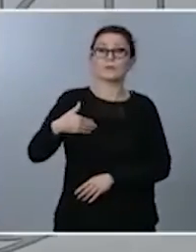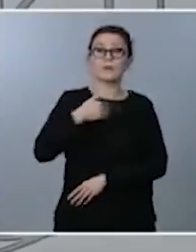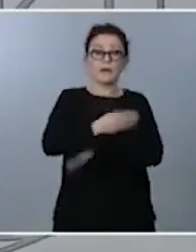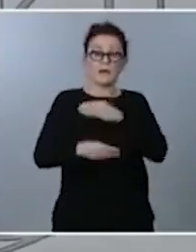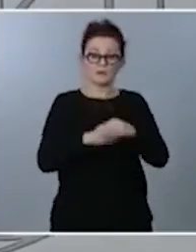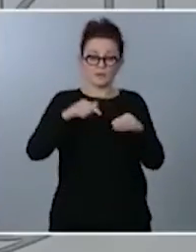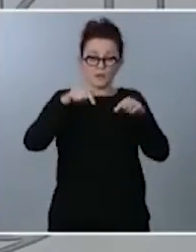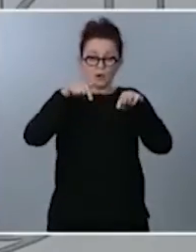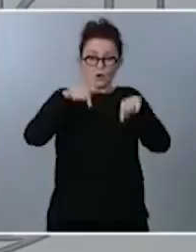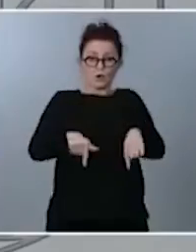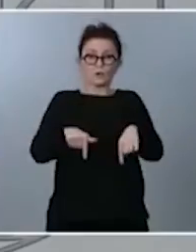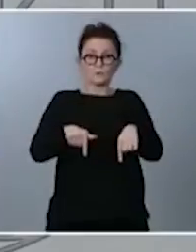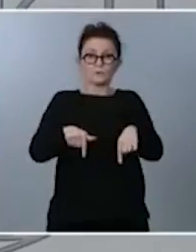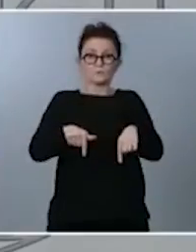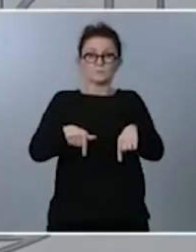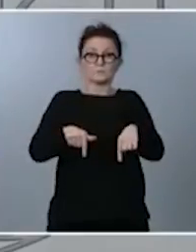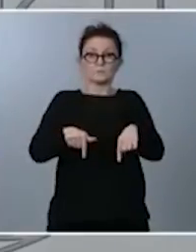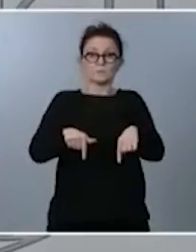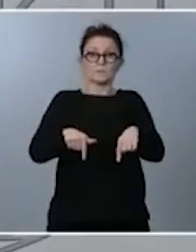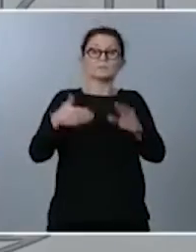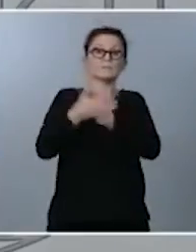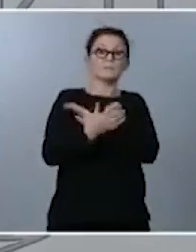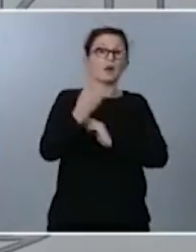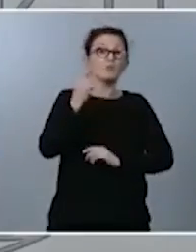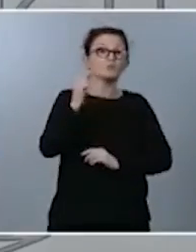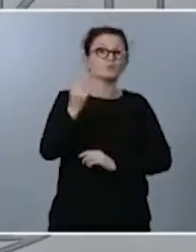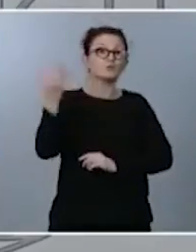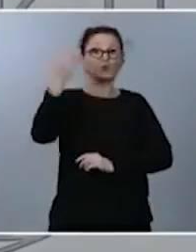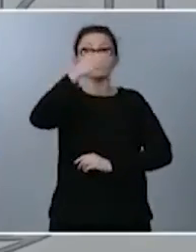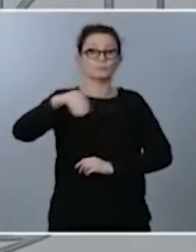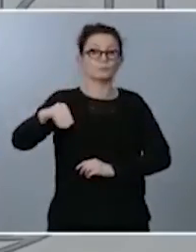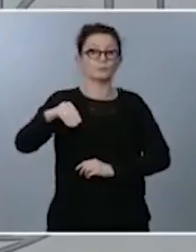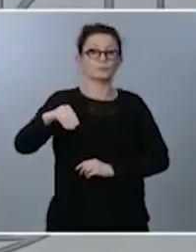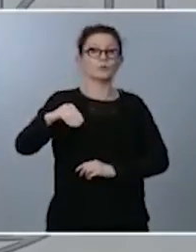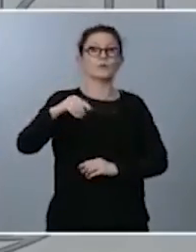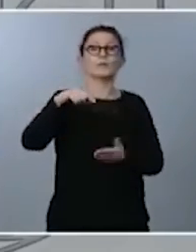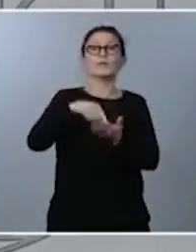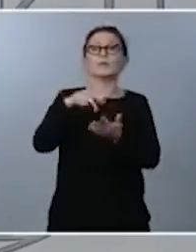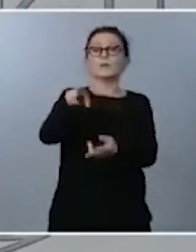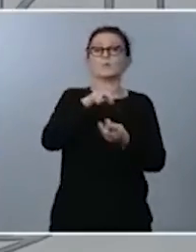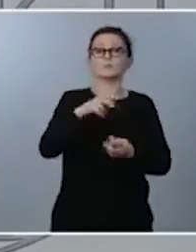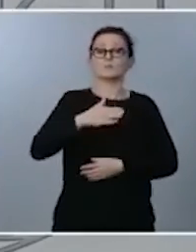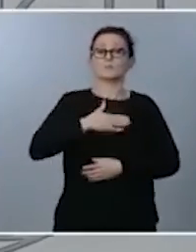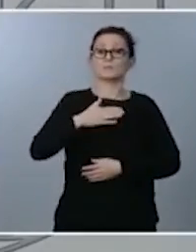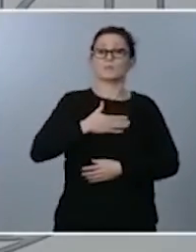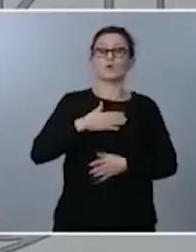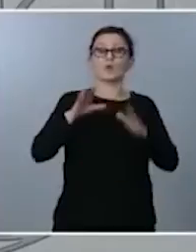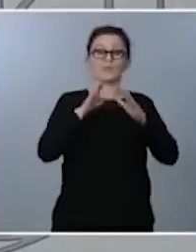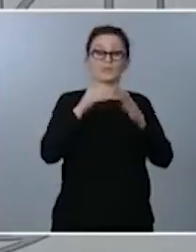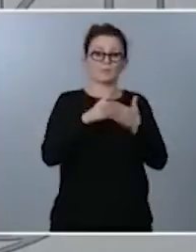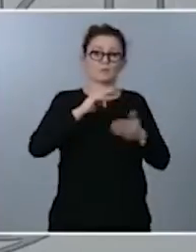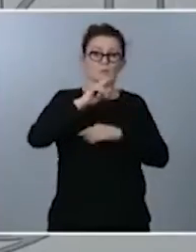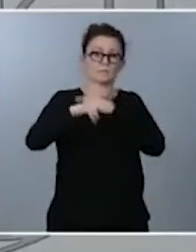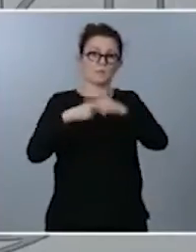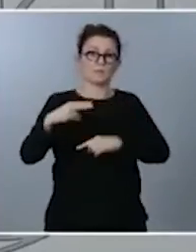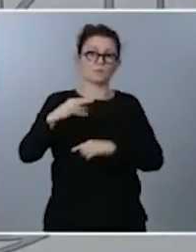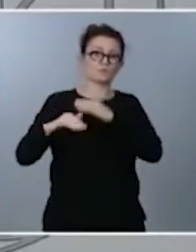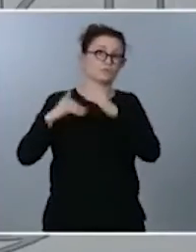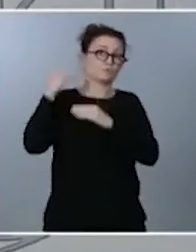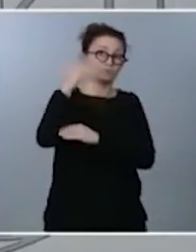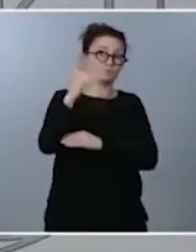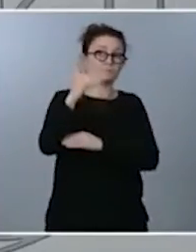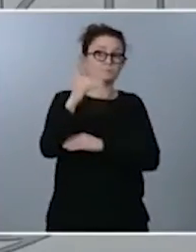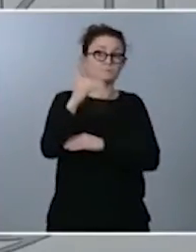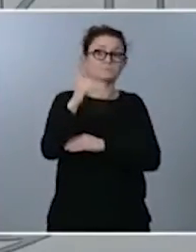incrementar un punto, el impuesto de patrimonio por encima de 10 millones de euros, sobre él tiene capacidad fiscal el conjunto de comunidades